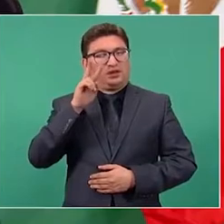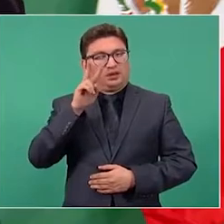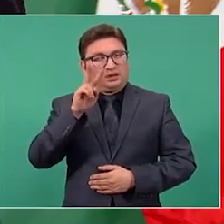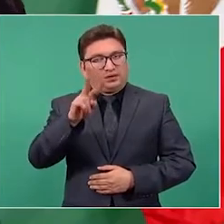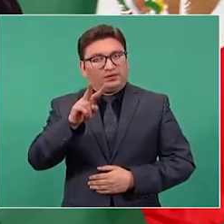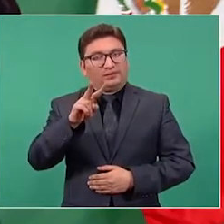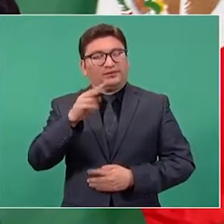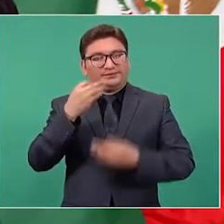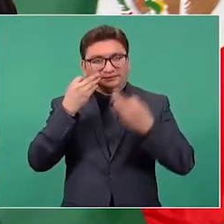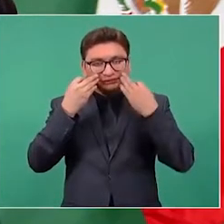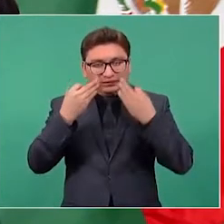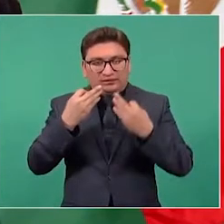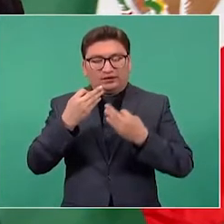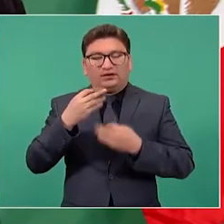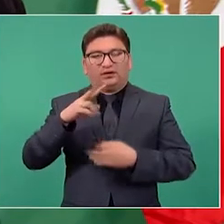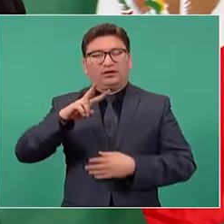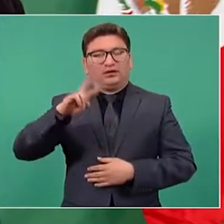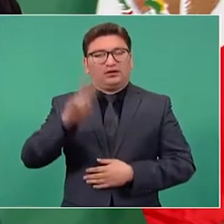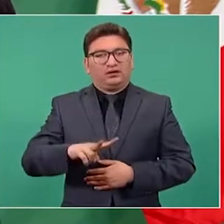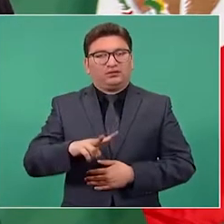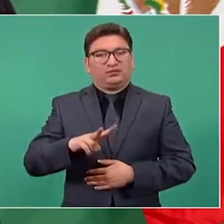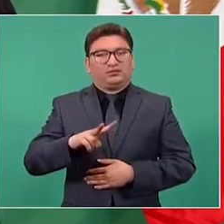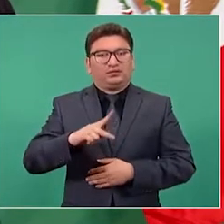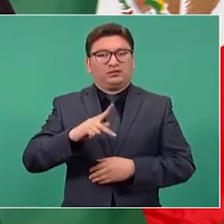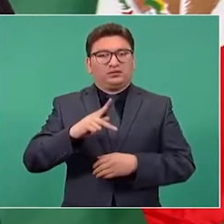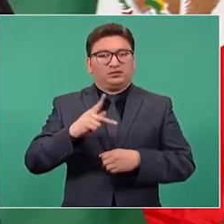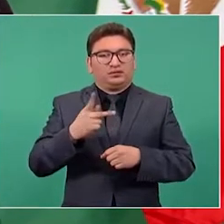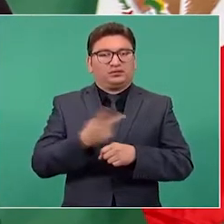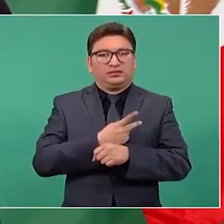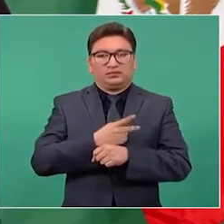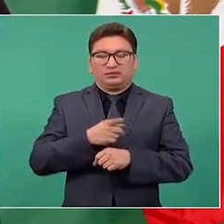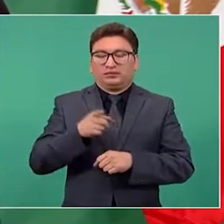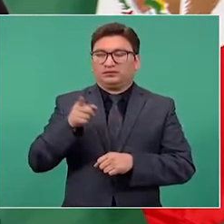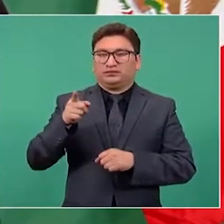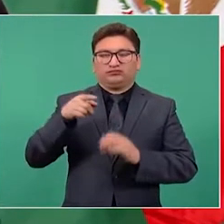constatar la decadencia de Vargas Llosa,